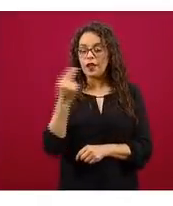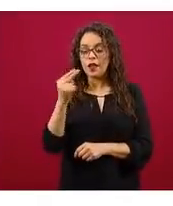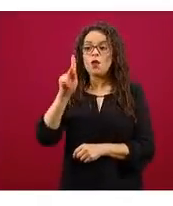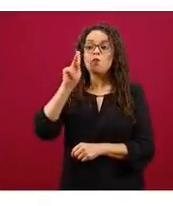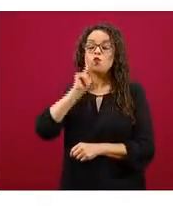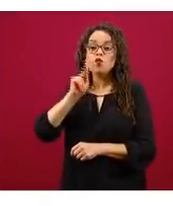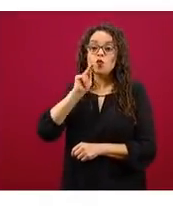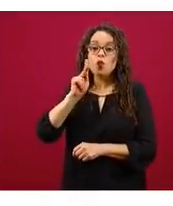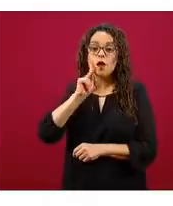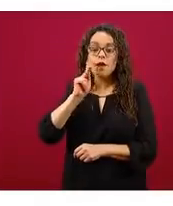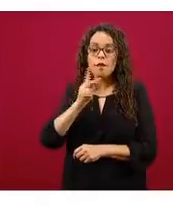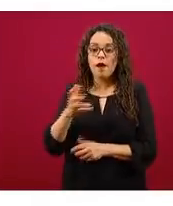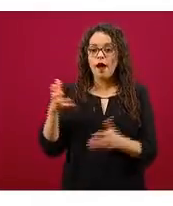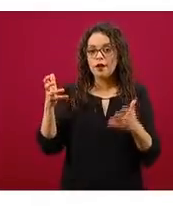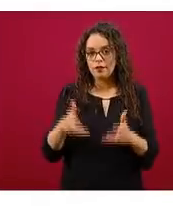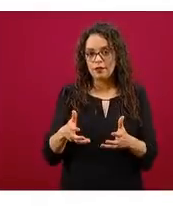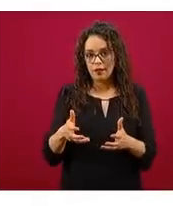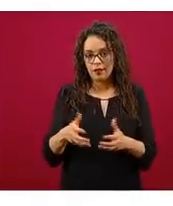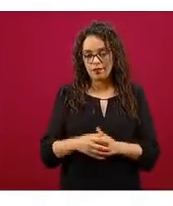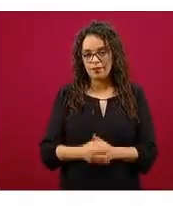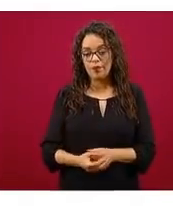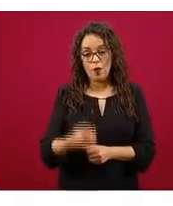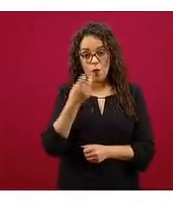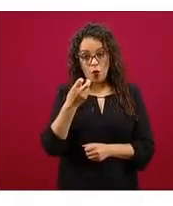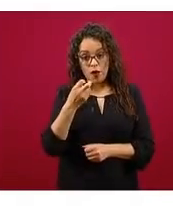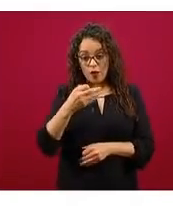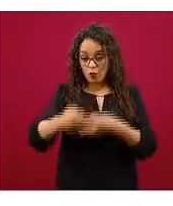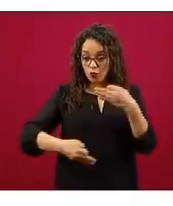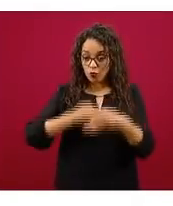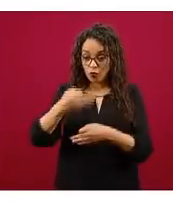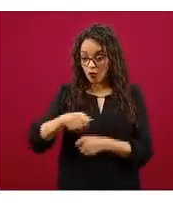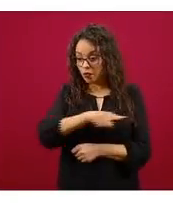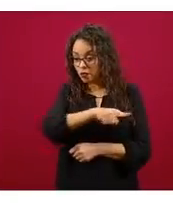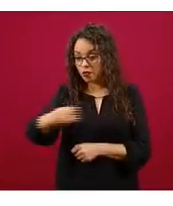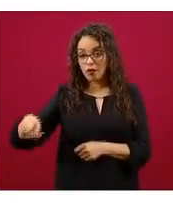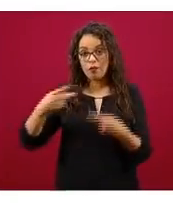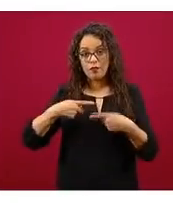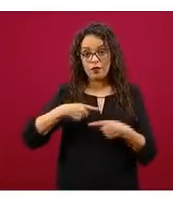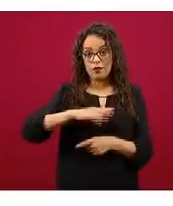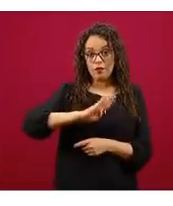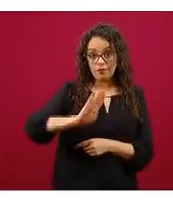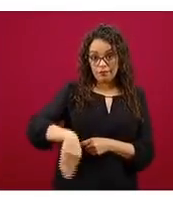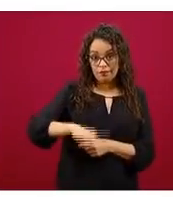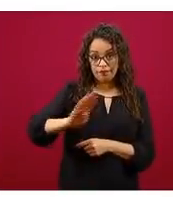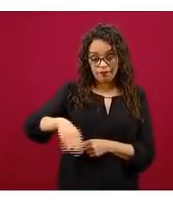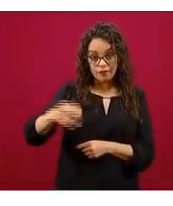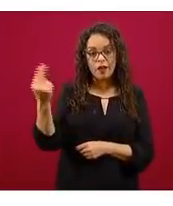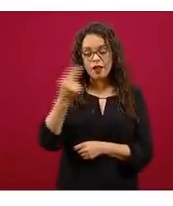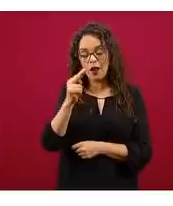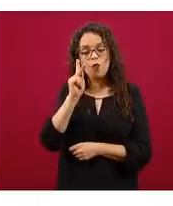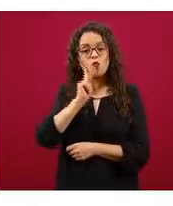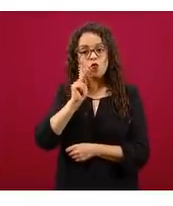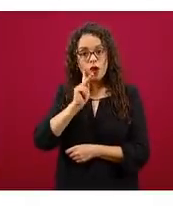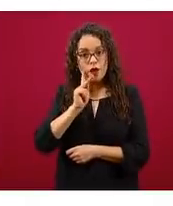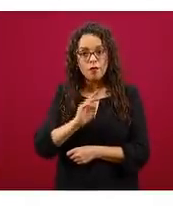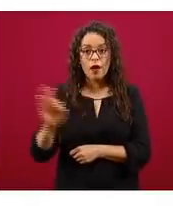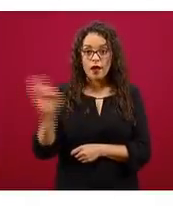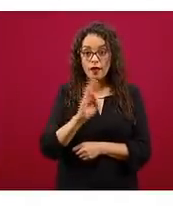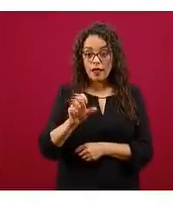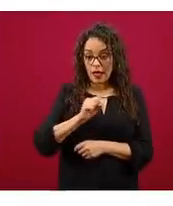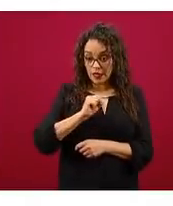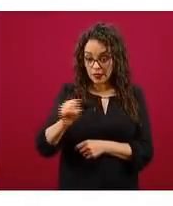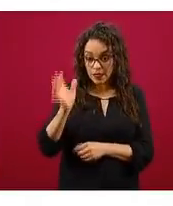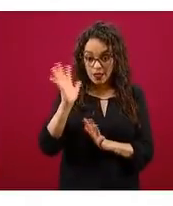defunciones. Si aquella defunción es confirmada, bueno, el proceso es más simple, pasa